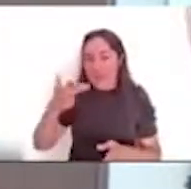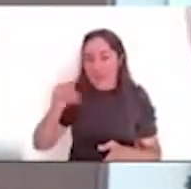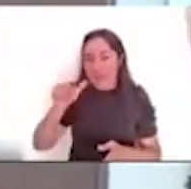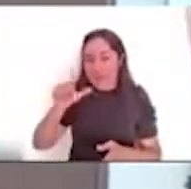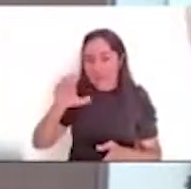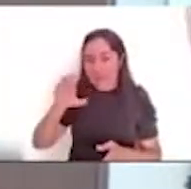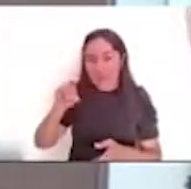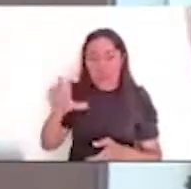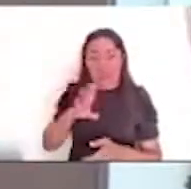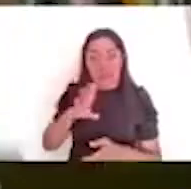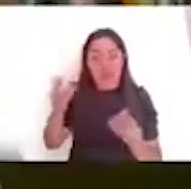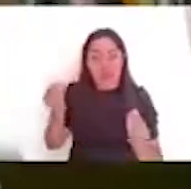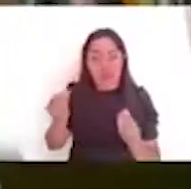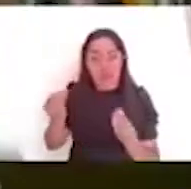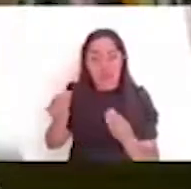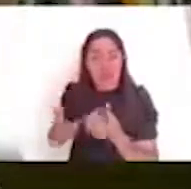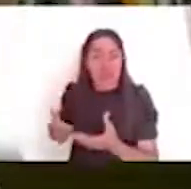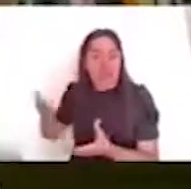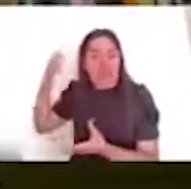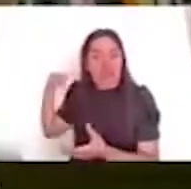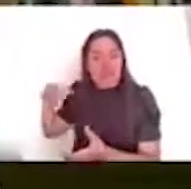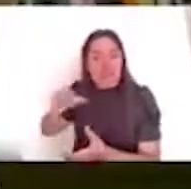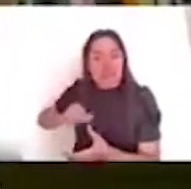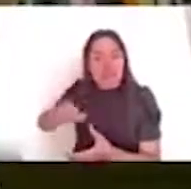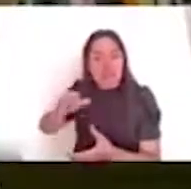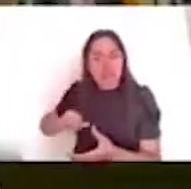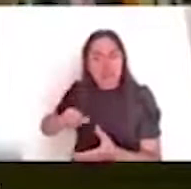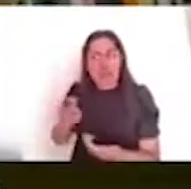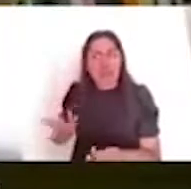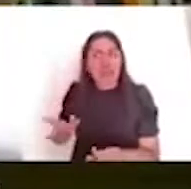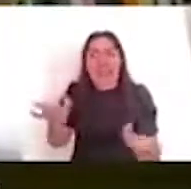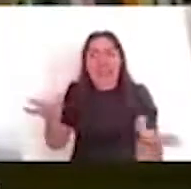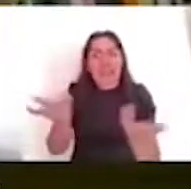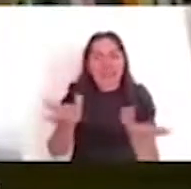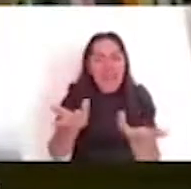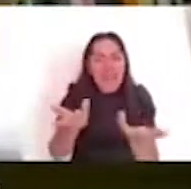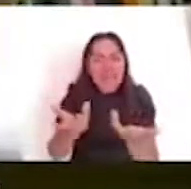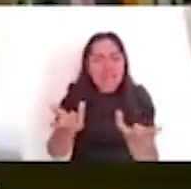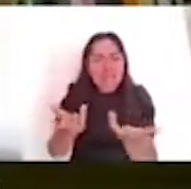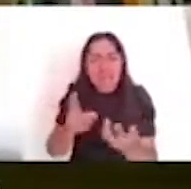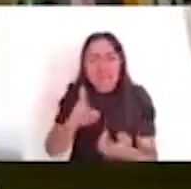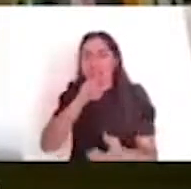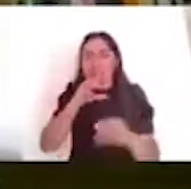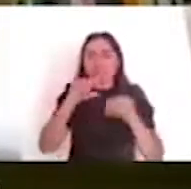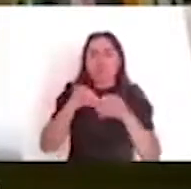pues, este, nuestro país, podríamos decir que es de una gran riqueza.